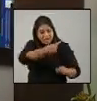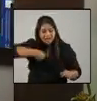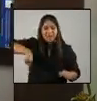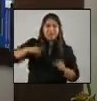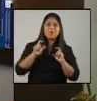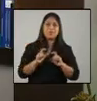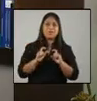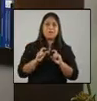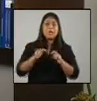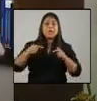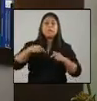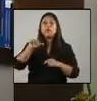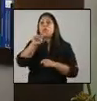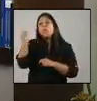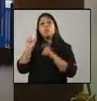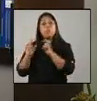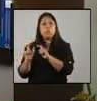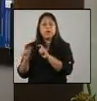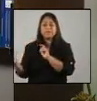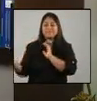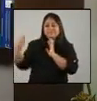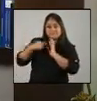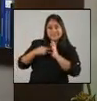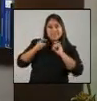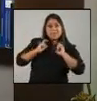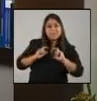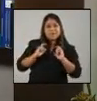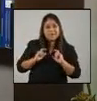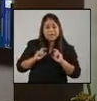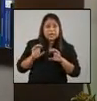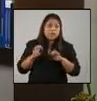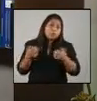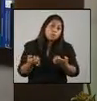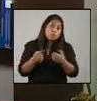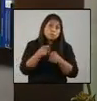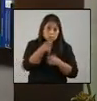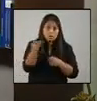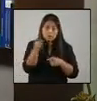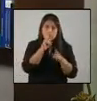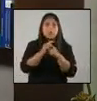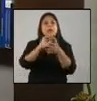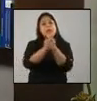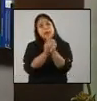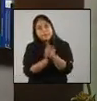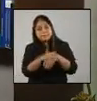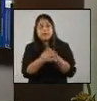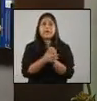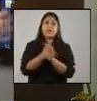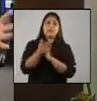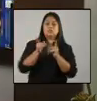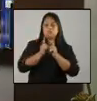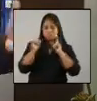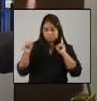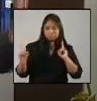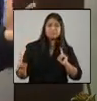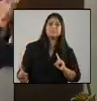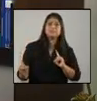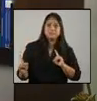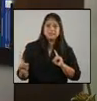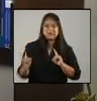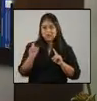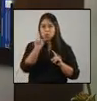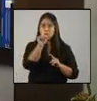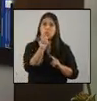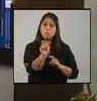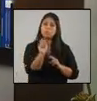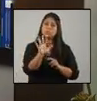otro. Si otro se cuida, lo cuida usted. Por eso las medidas como lavarse las manos, mantener el distanciamiento social de más de